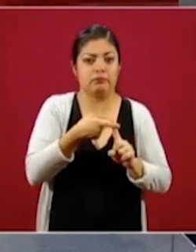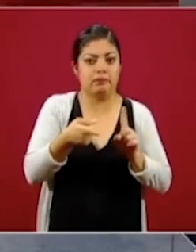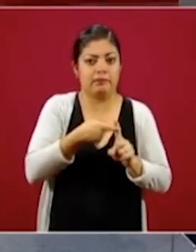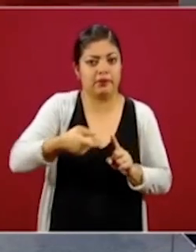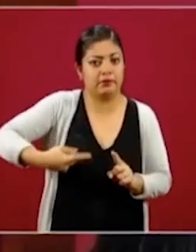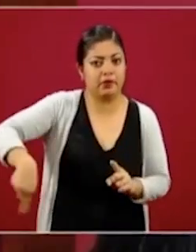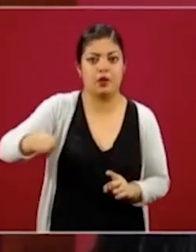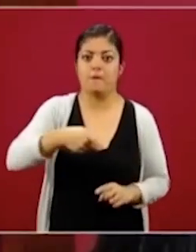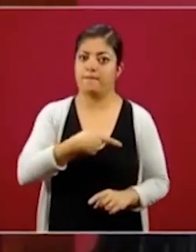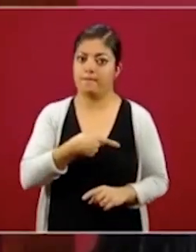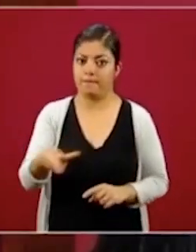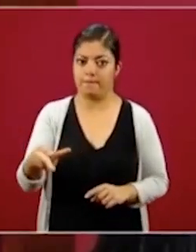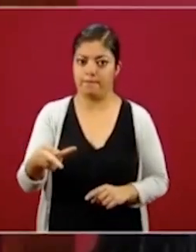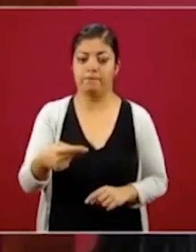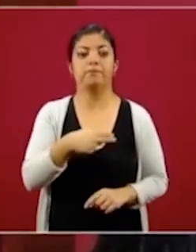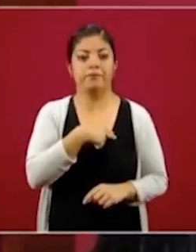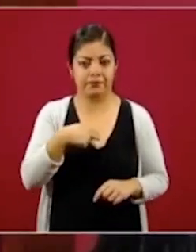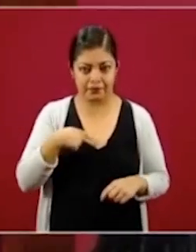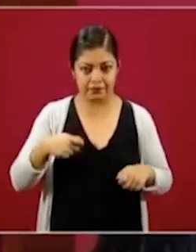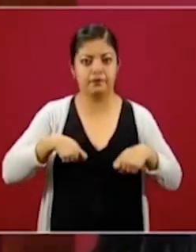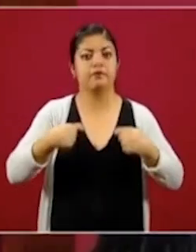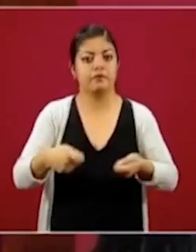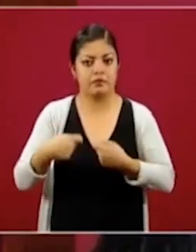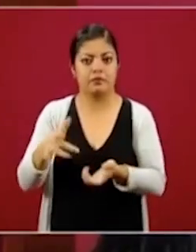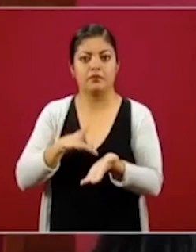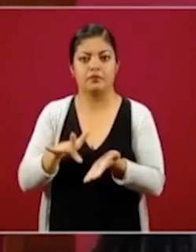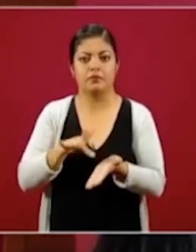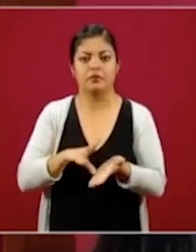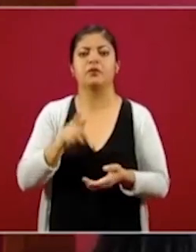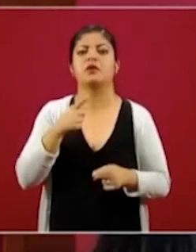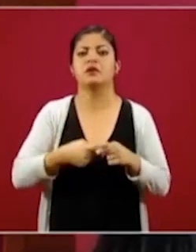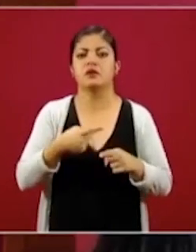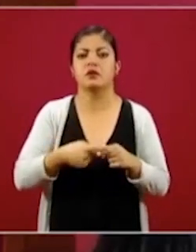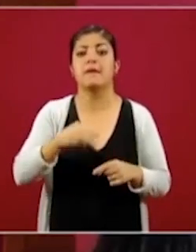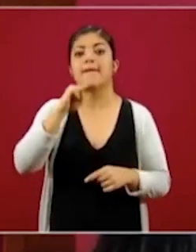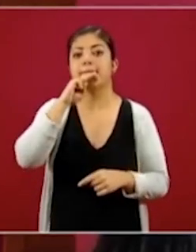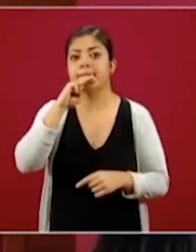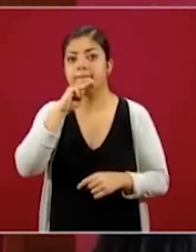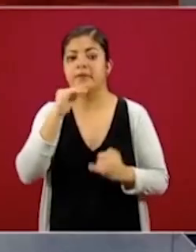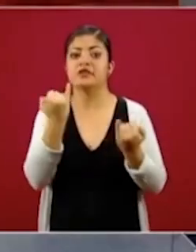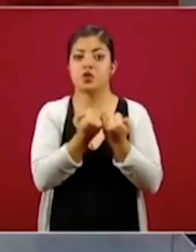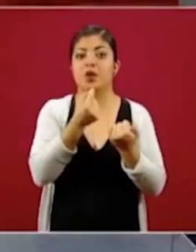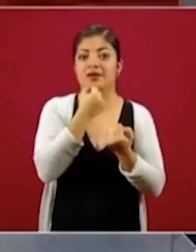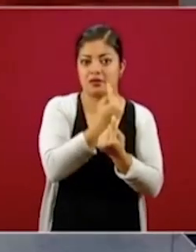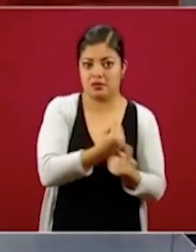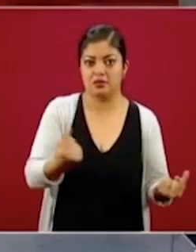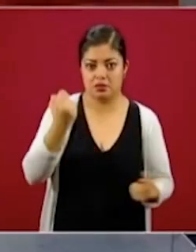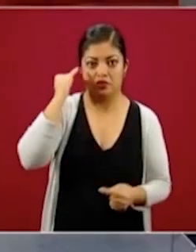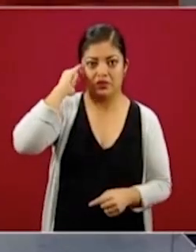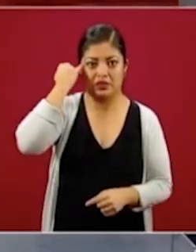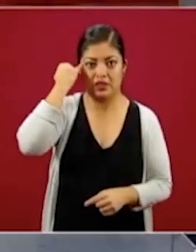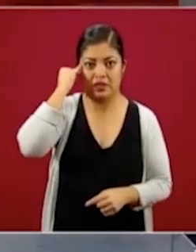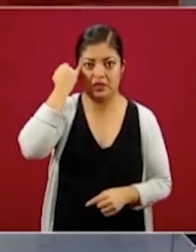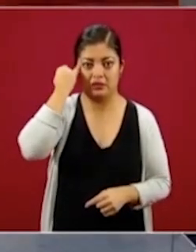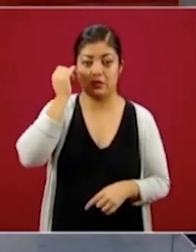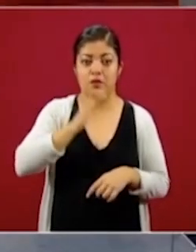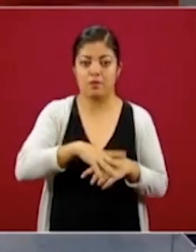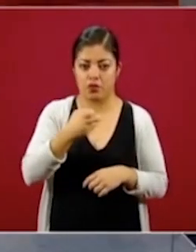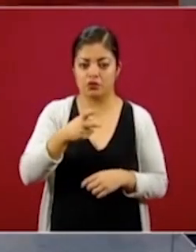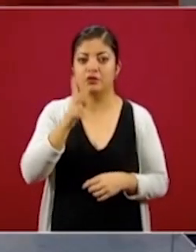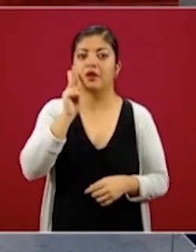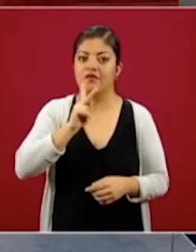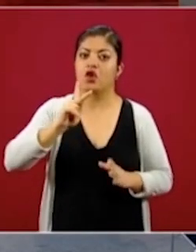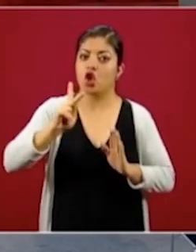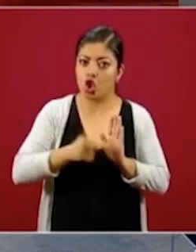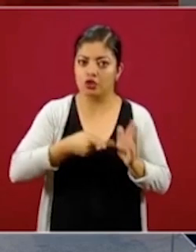los pobres, daremos este apoyo a las mamás y a los niños de zona indígena. Entonces, vamos a realizar un censo